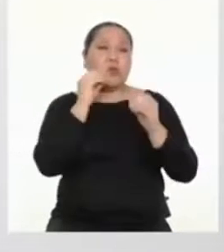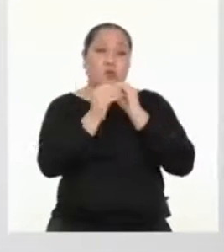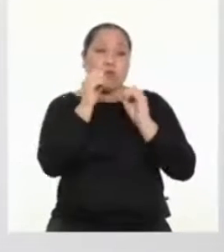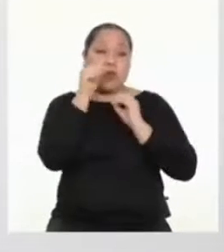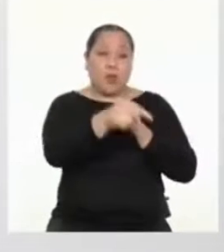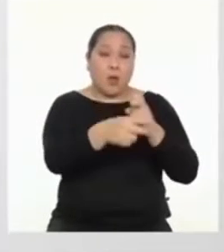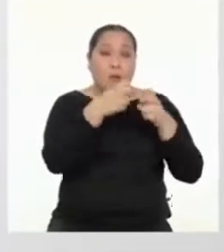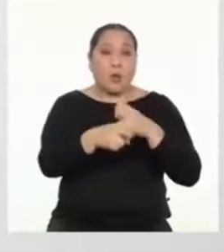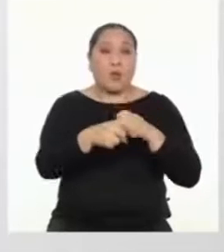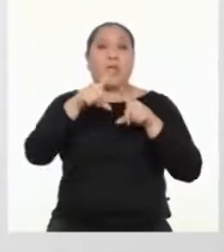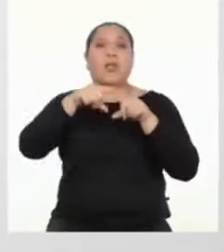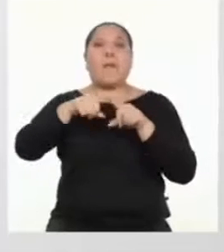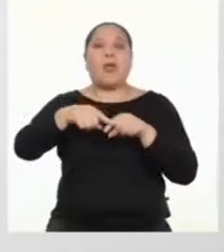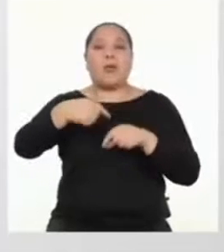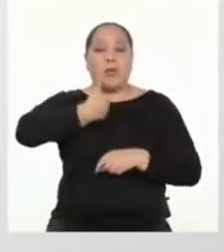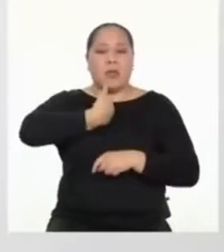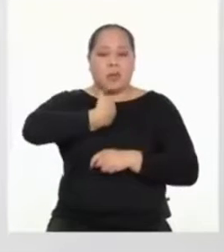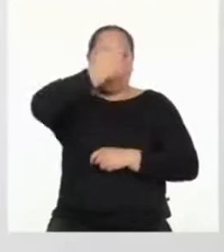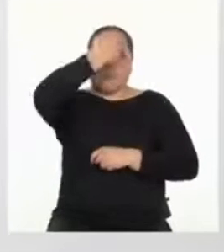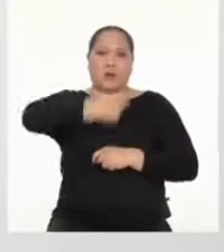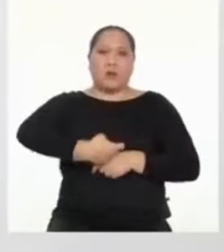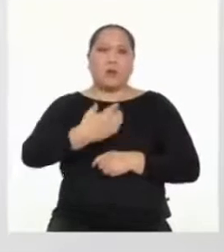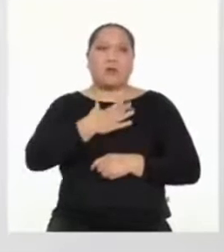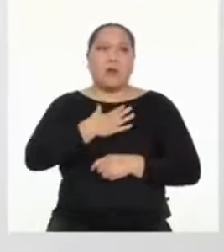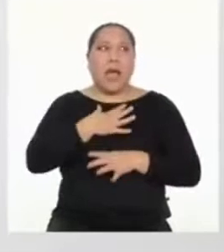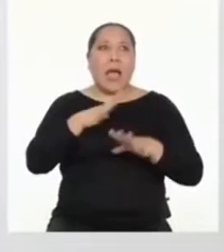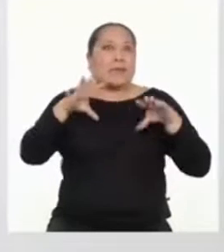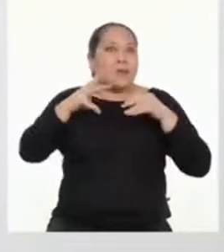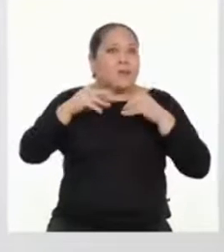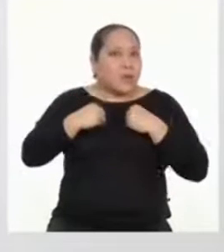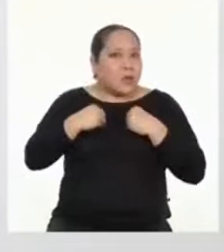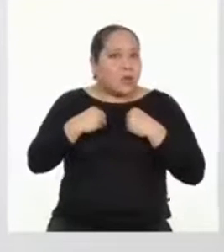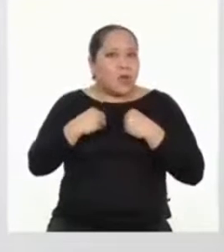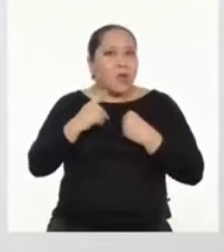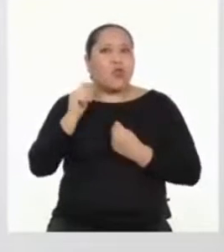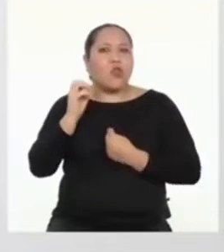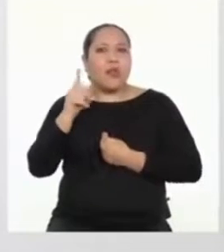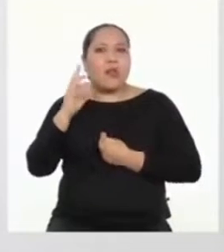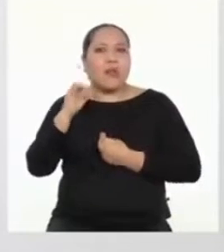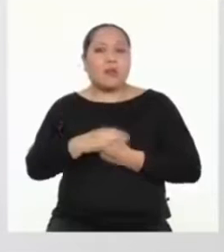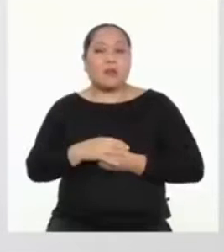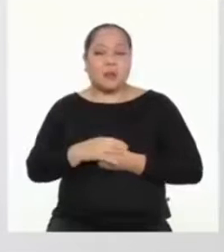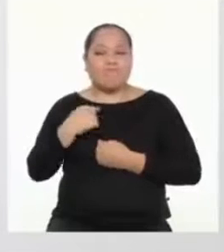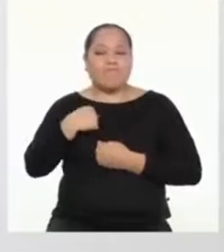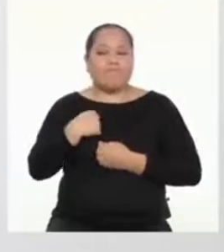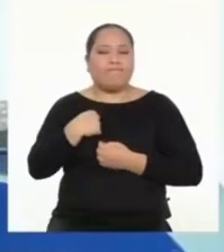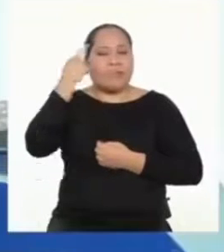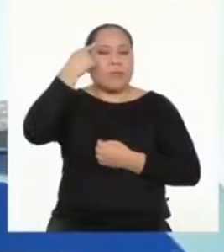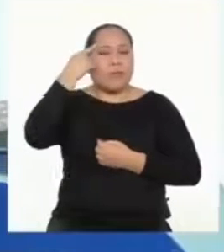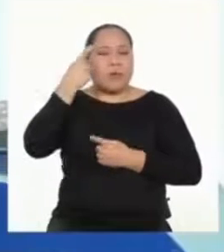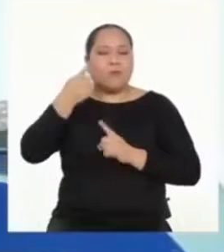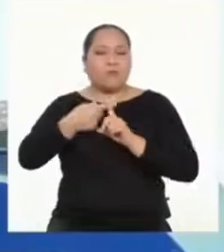decisiones depende de nuestra forma de ser, de nuestra tolerancia, asertividad y empatía.